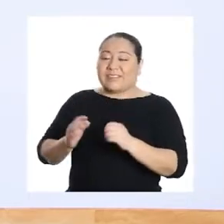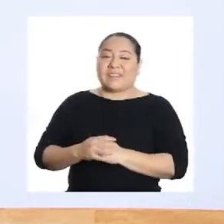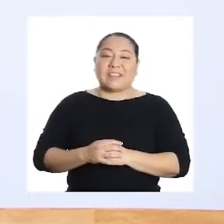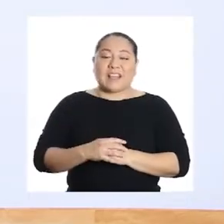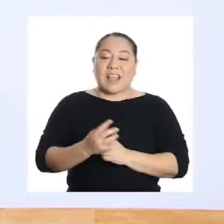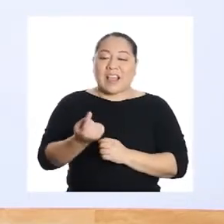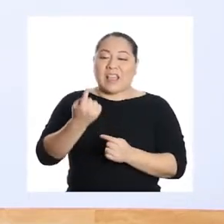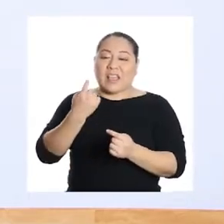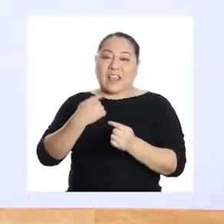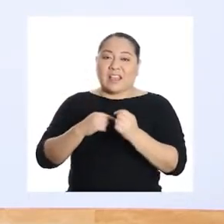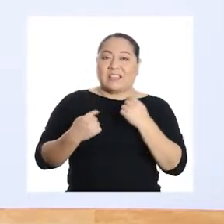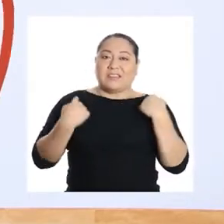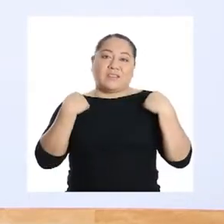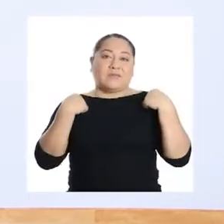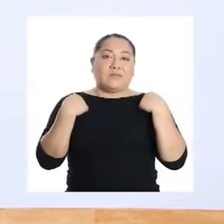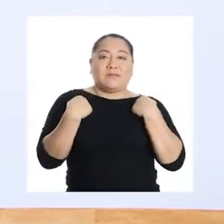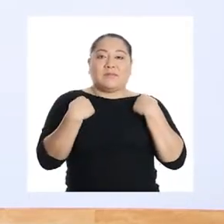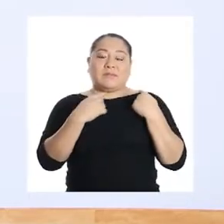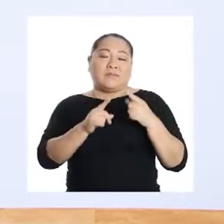Atrás.